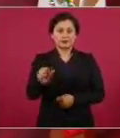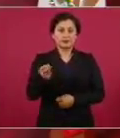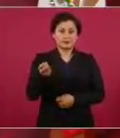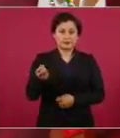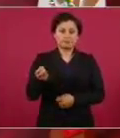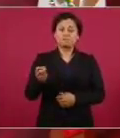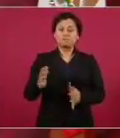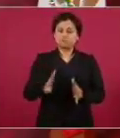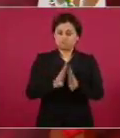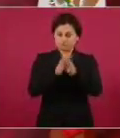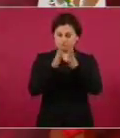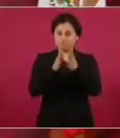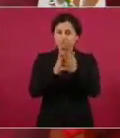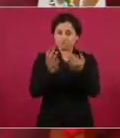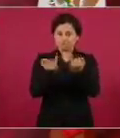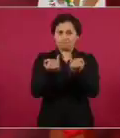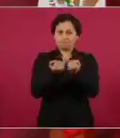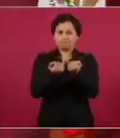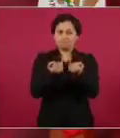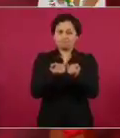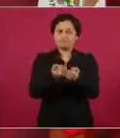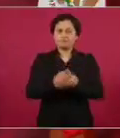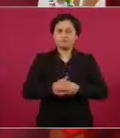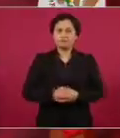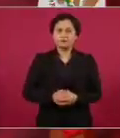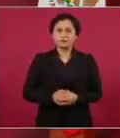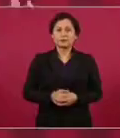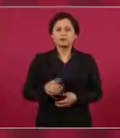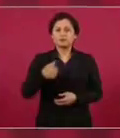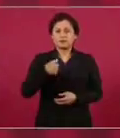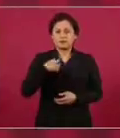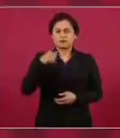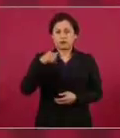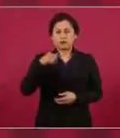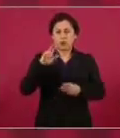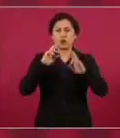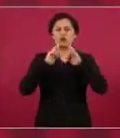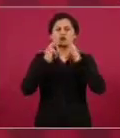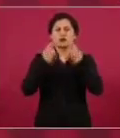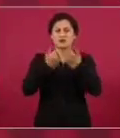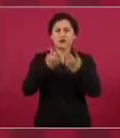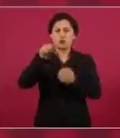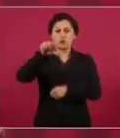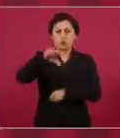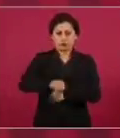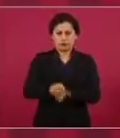participando y tengo una reunión con ellos. Hoy,